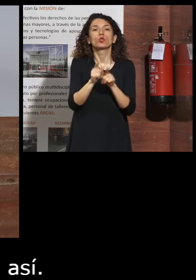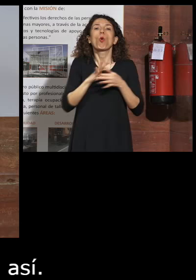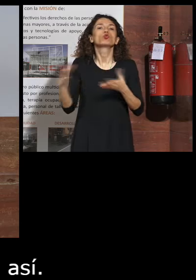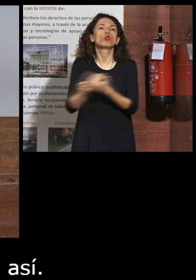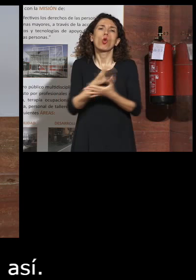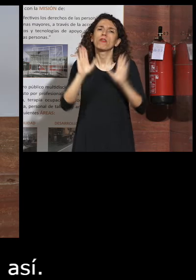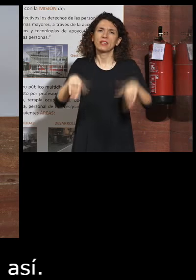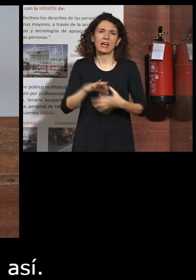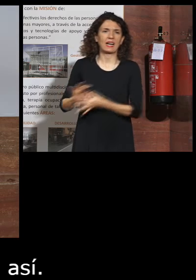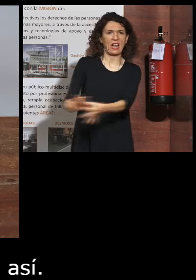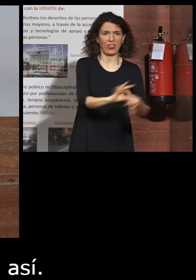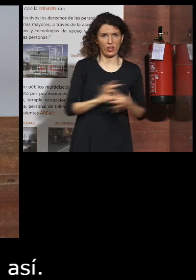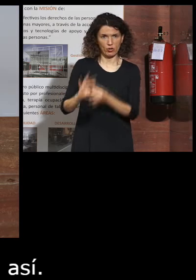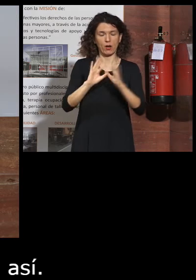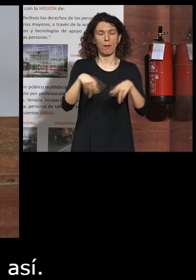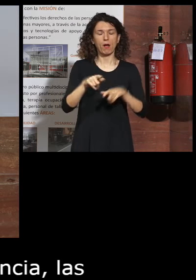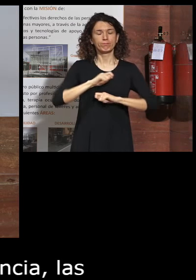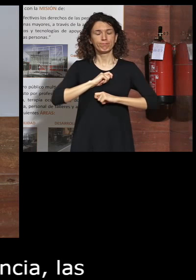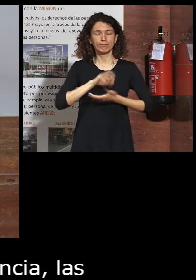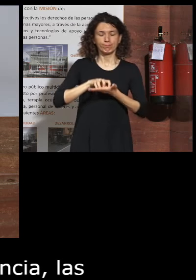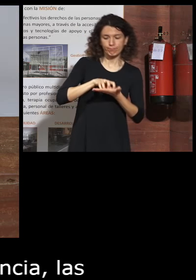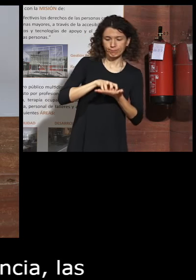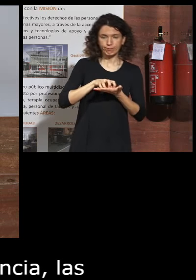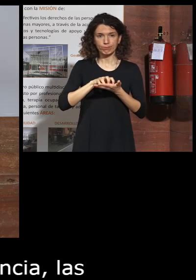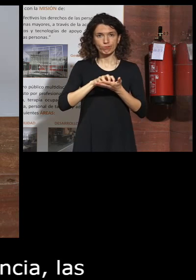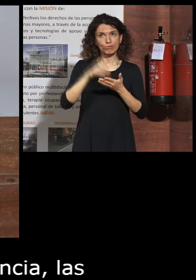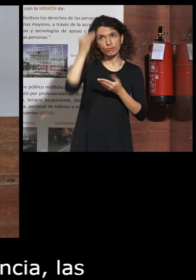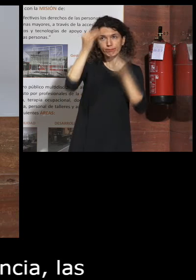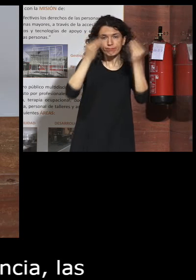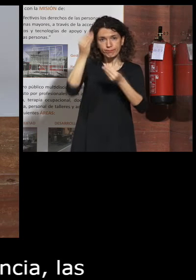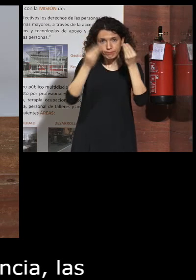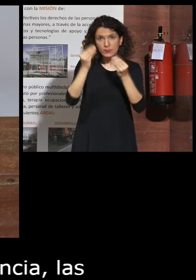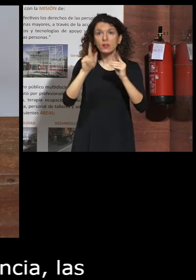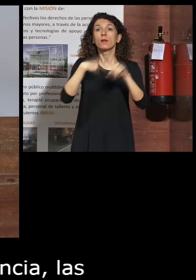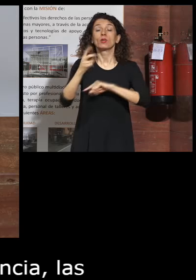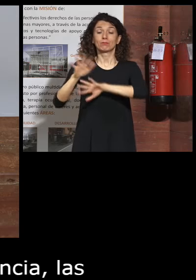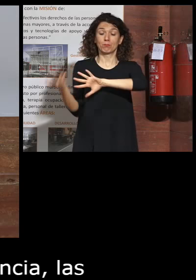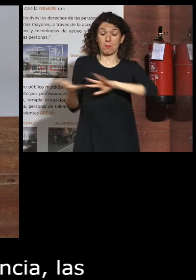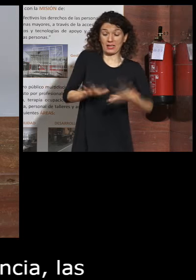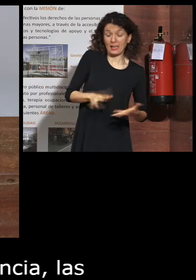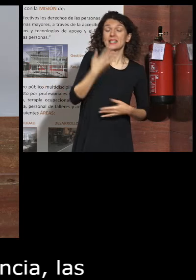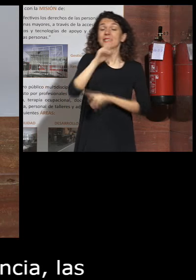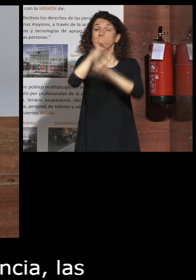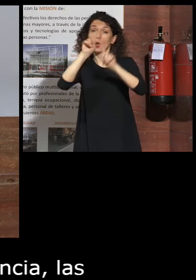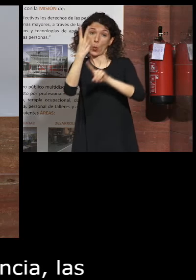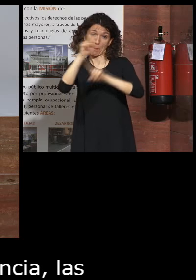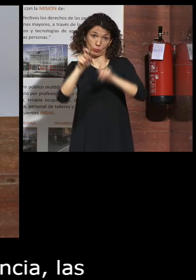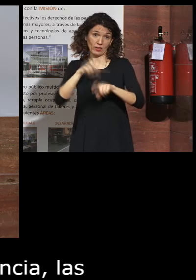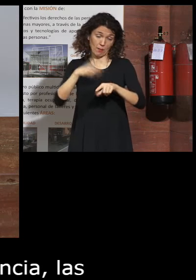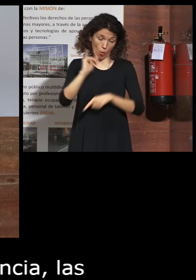relacionado y que esas inquietudes me han llevado a materializar en lo que ya será tu segunda pregunta si nos da tiempo como dices ¿no?